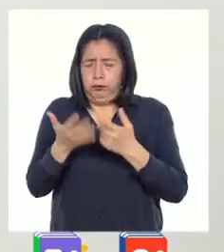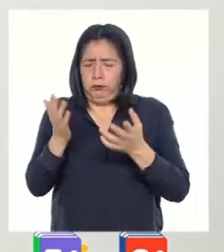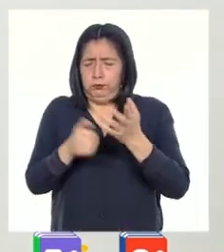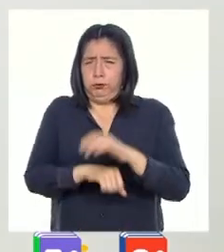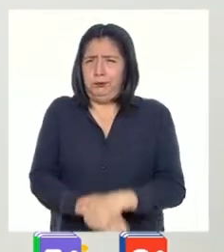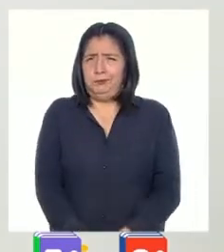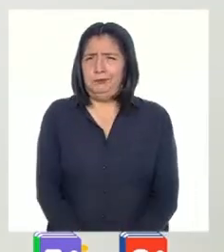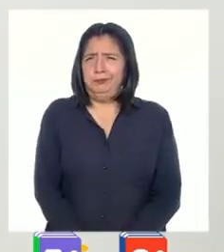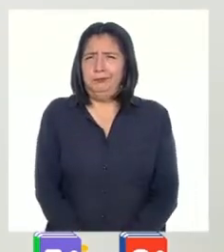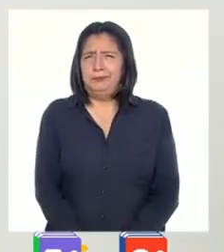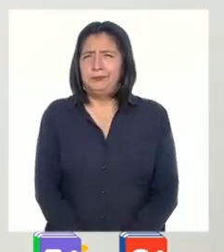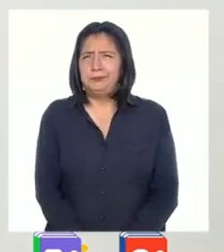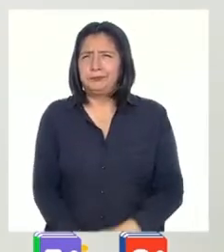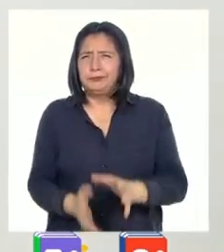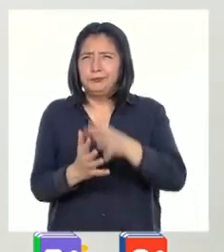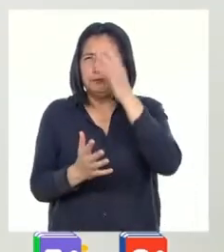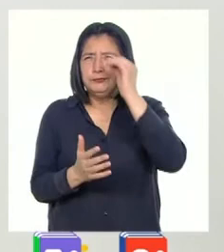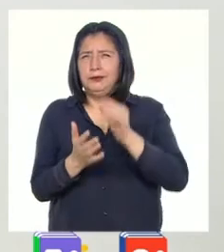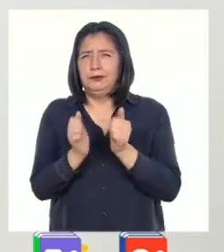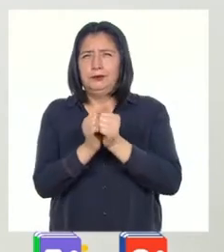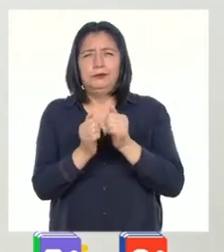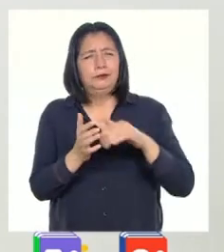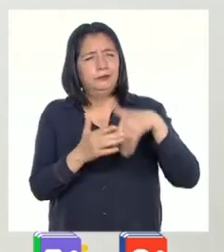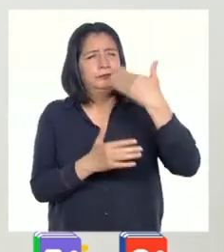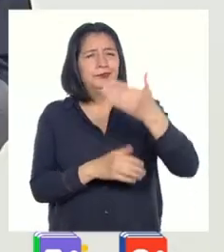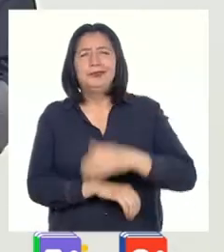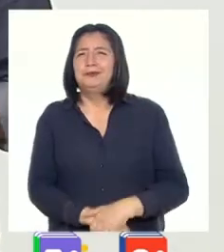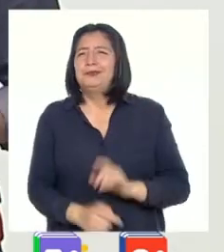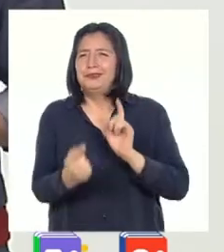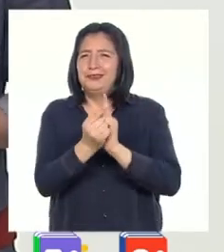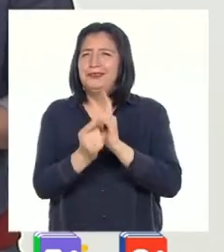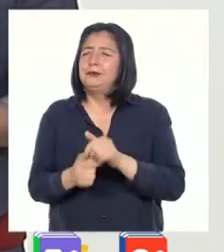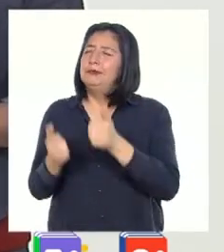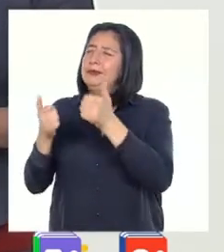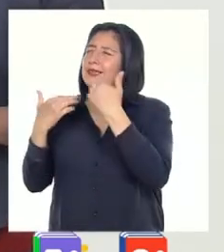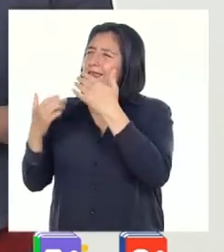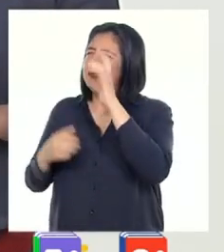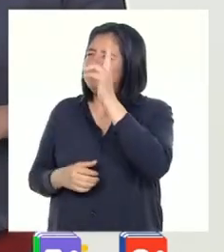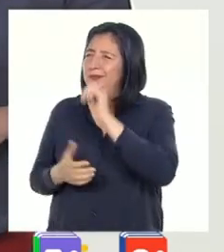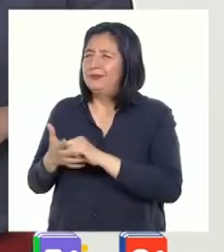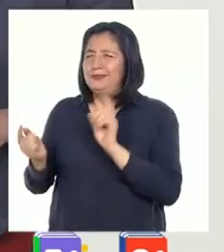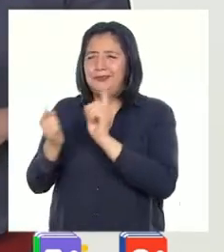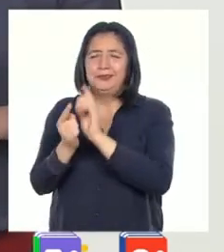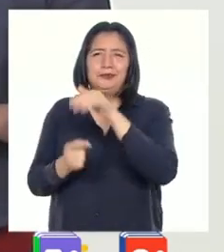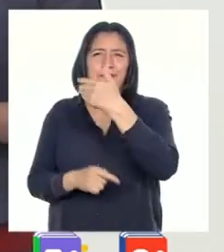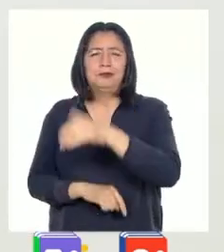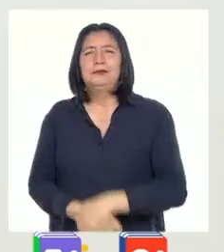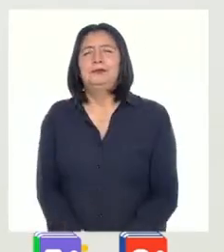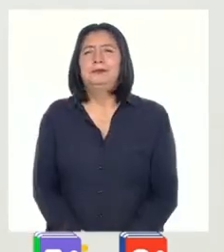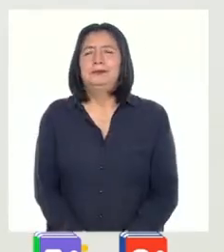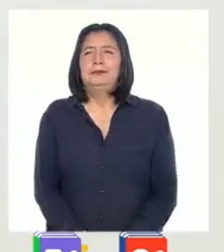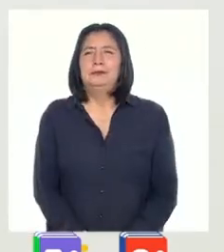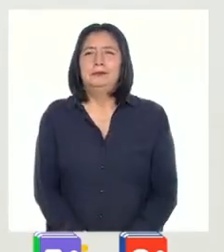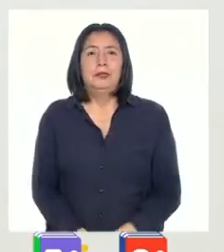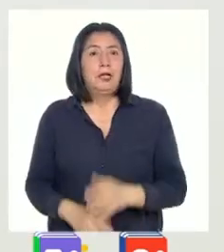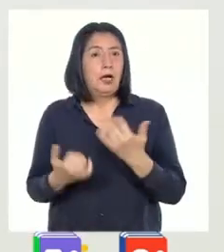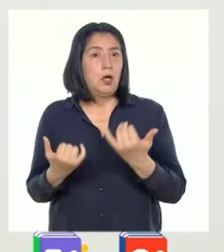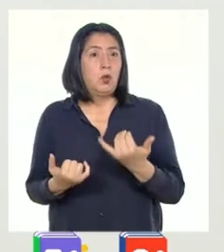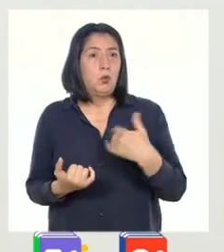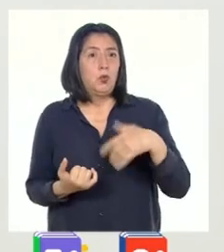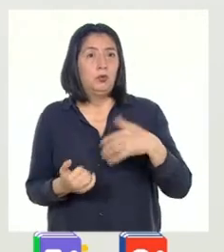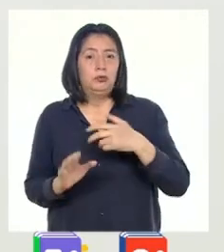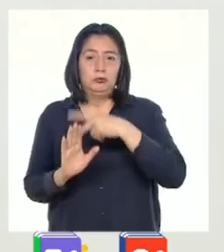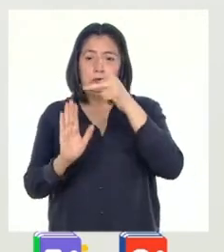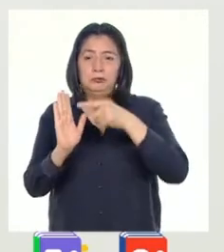acompañarlas y aprender juntos. Hasta la próxima. Muchas gracias, profesora. Hasta pronto. A partir de estos